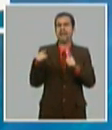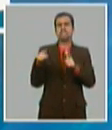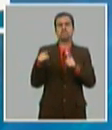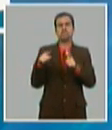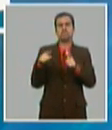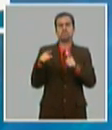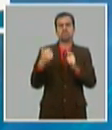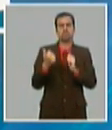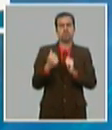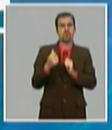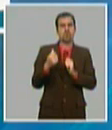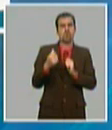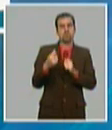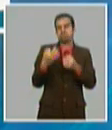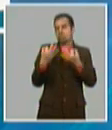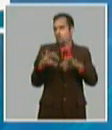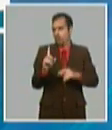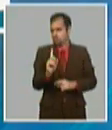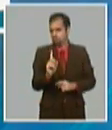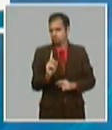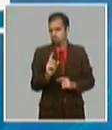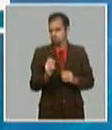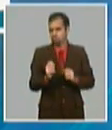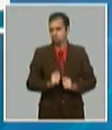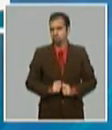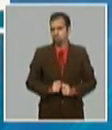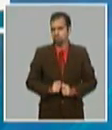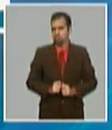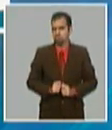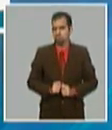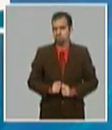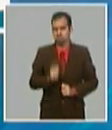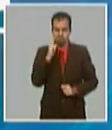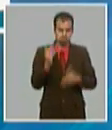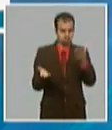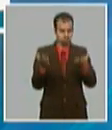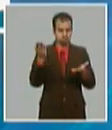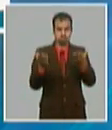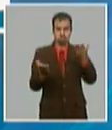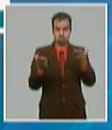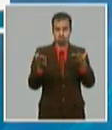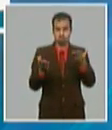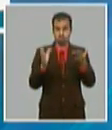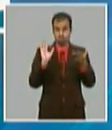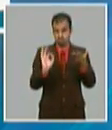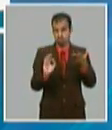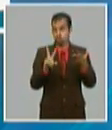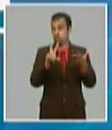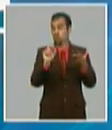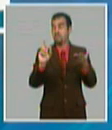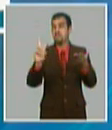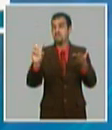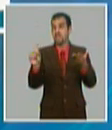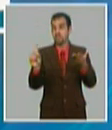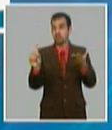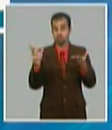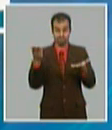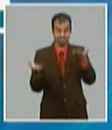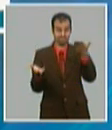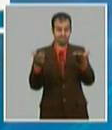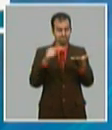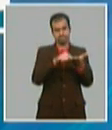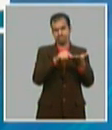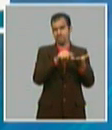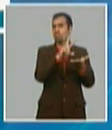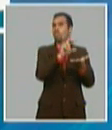alcance. Sin embargo, aquí la base comparativa de todos los crecimientos del 2021 es contra el 2020, que es un